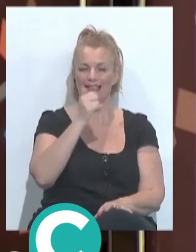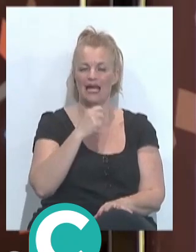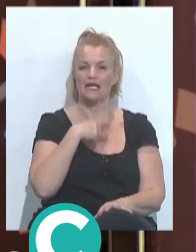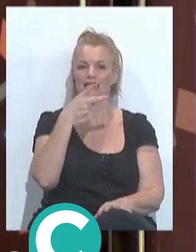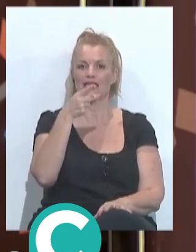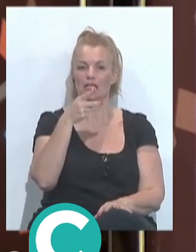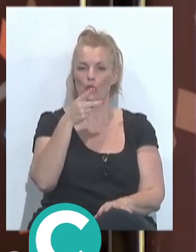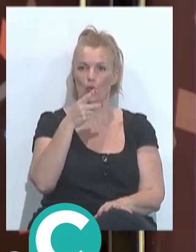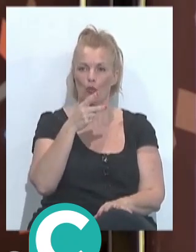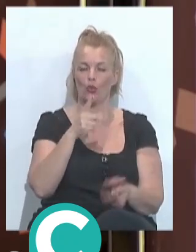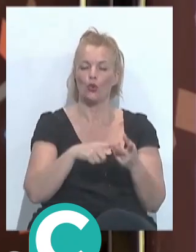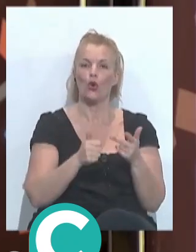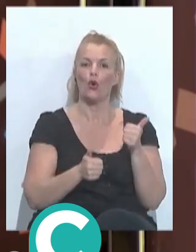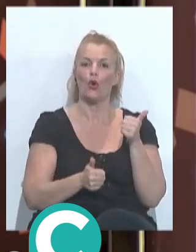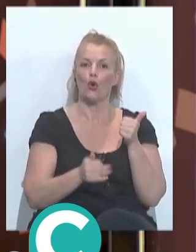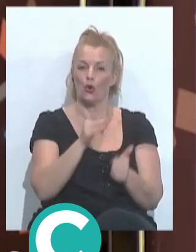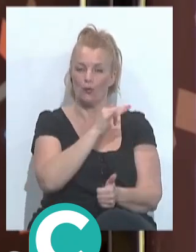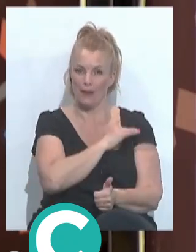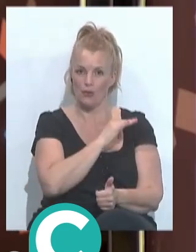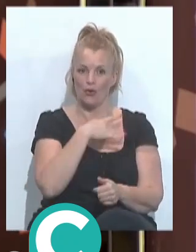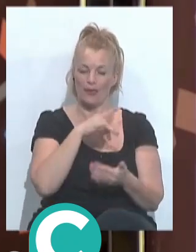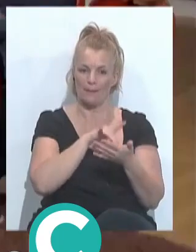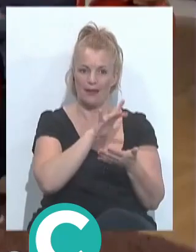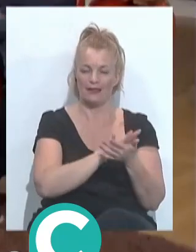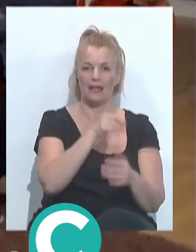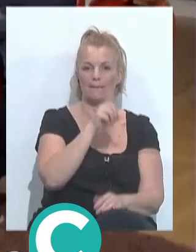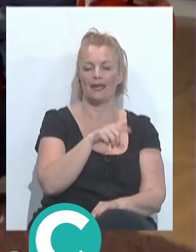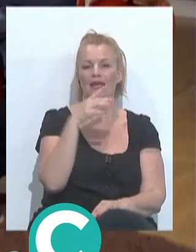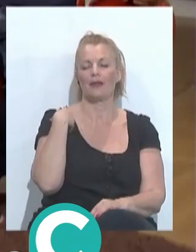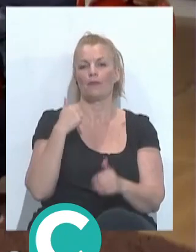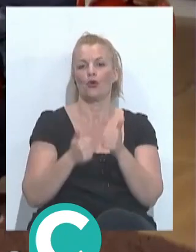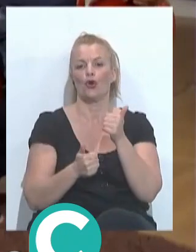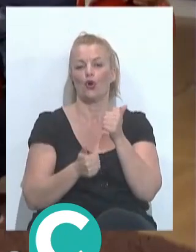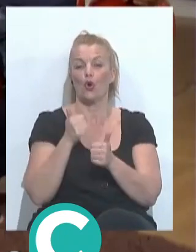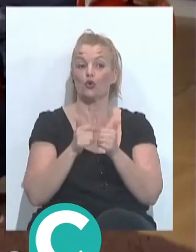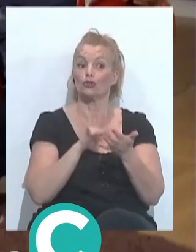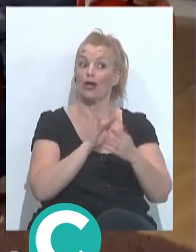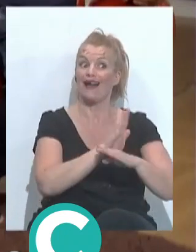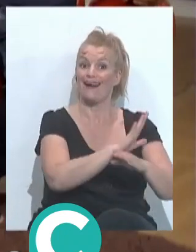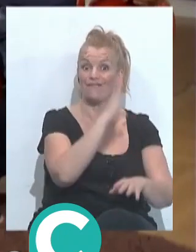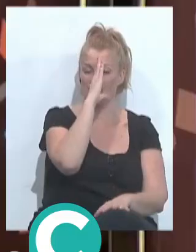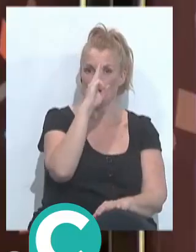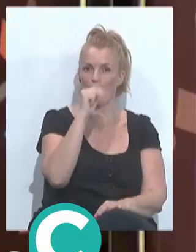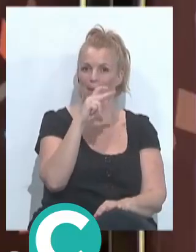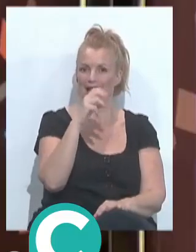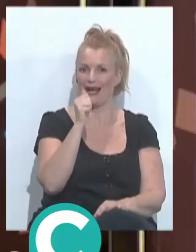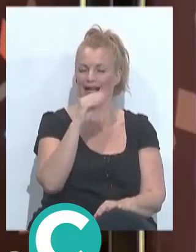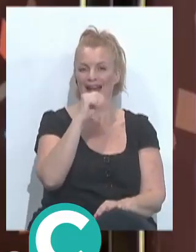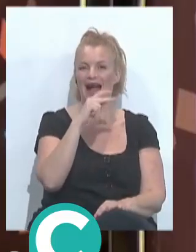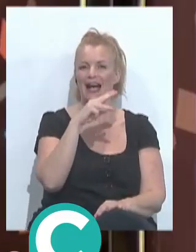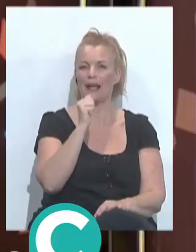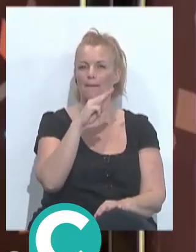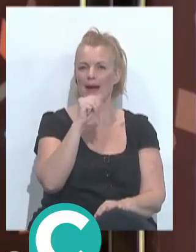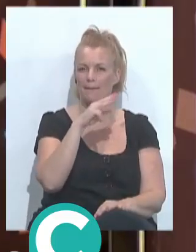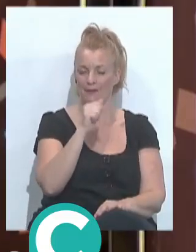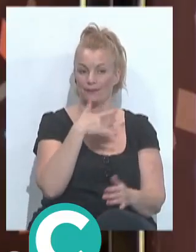del concurso de Málaga de la modalidad de comparsa como la comparsa de David que se había presentado ya en febrero lo que pasa es que seguramente no sé si estáis de acuerdo conmigo